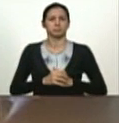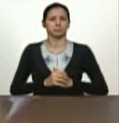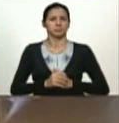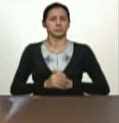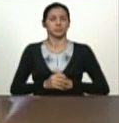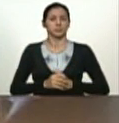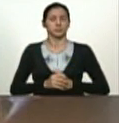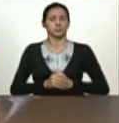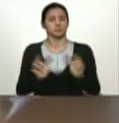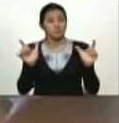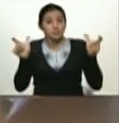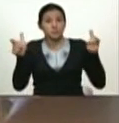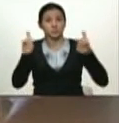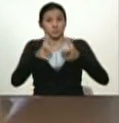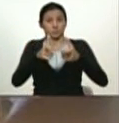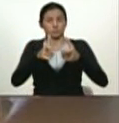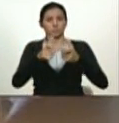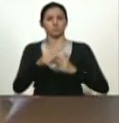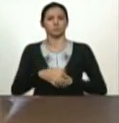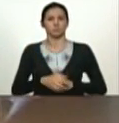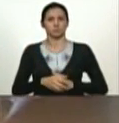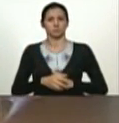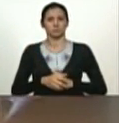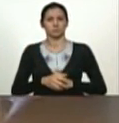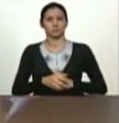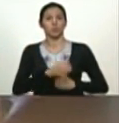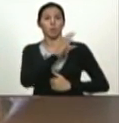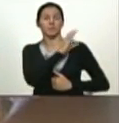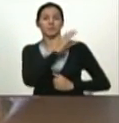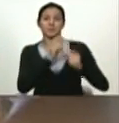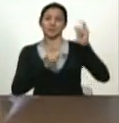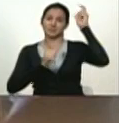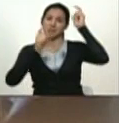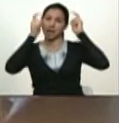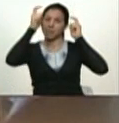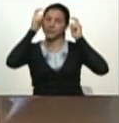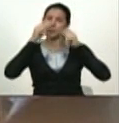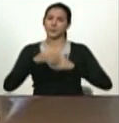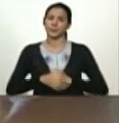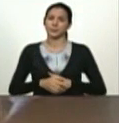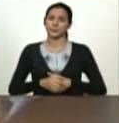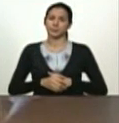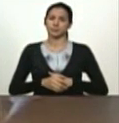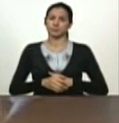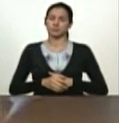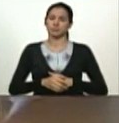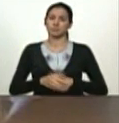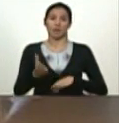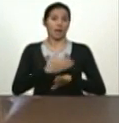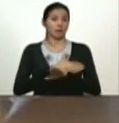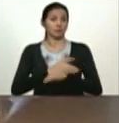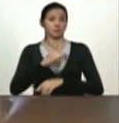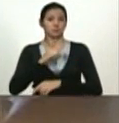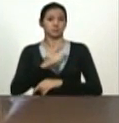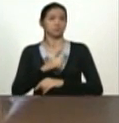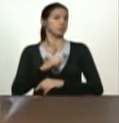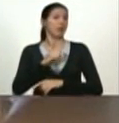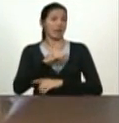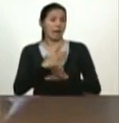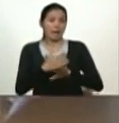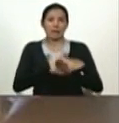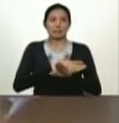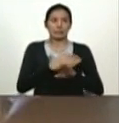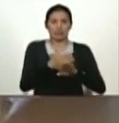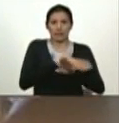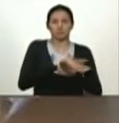y tuvimos una reunión con el comandante Chávez, antes de que partiéramos juntos a la juramentación